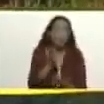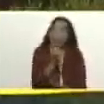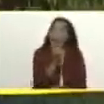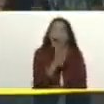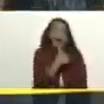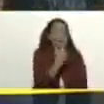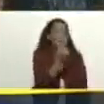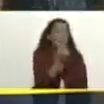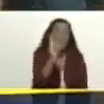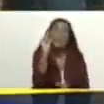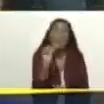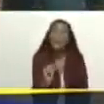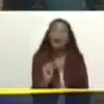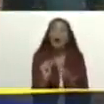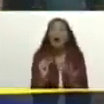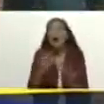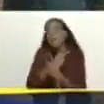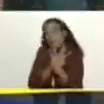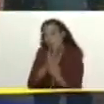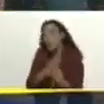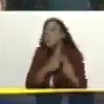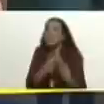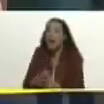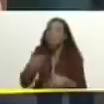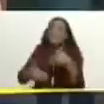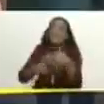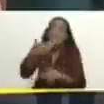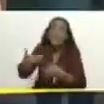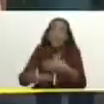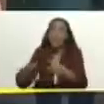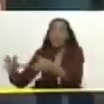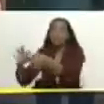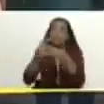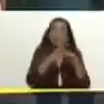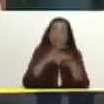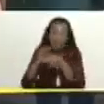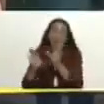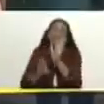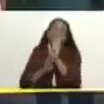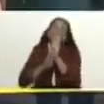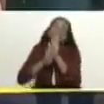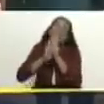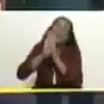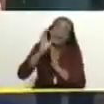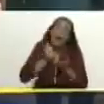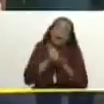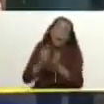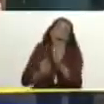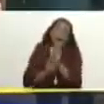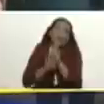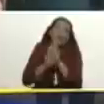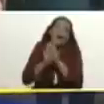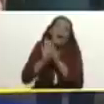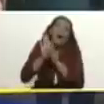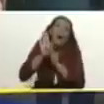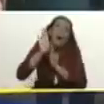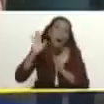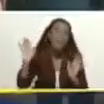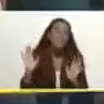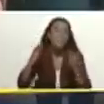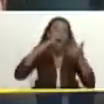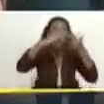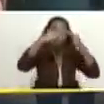de recursos lo disponemos en voluntad y poco a poco entre unos y otros nos ayudamos como está ocurriendo por ejemplo con el